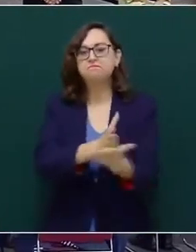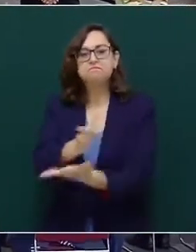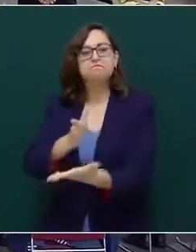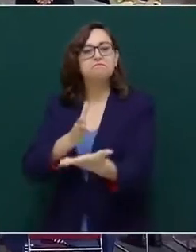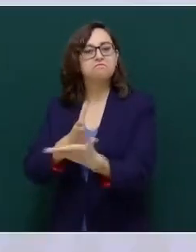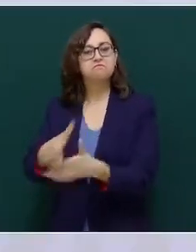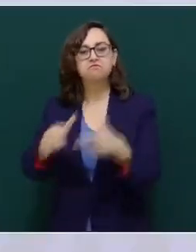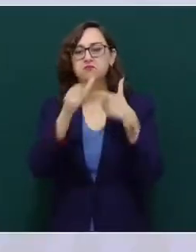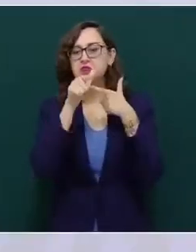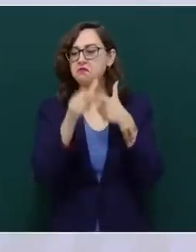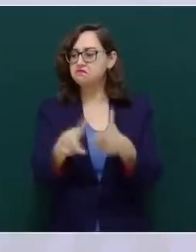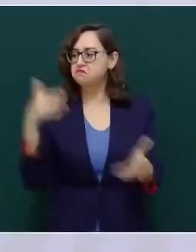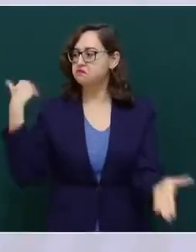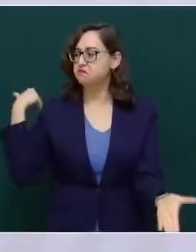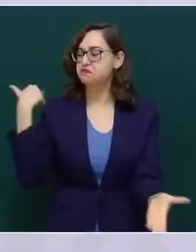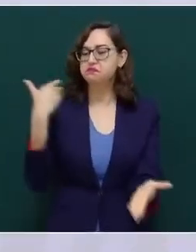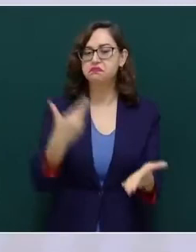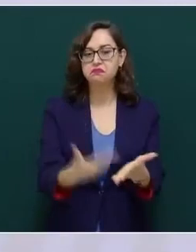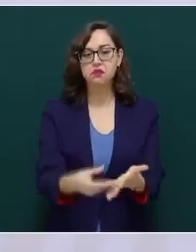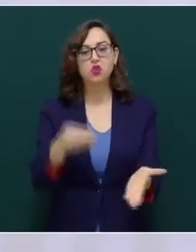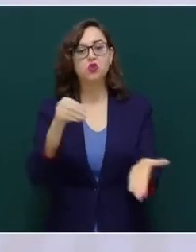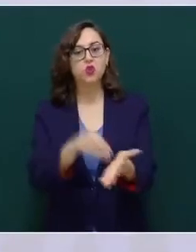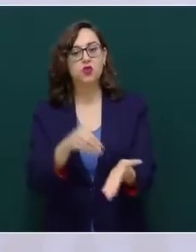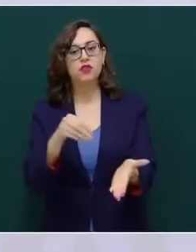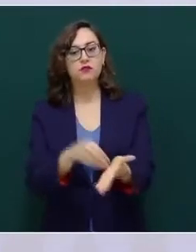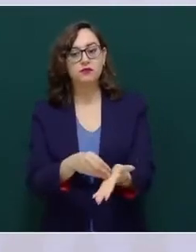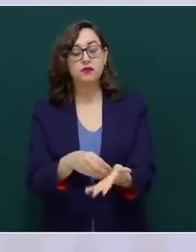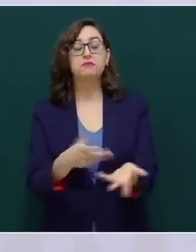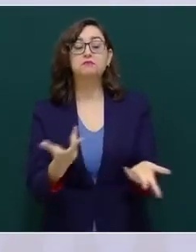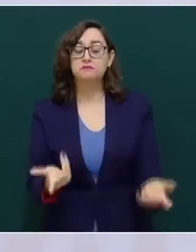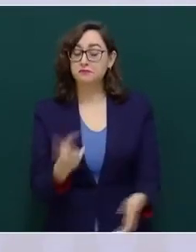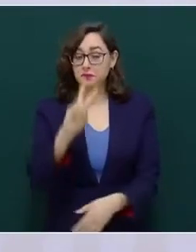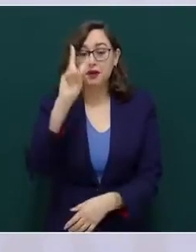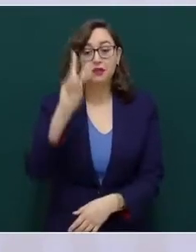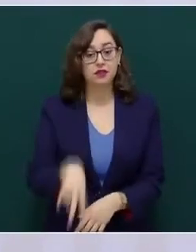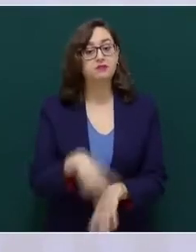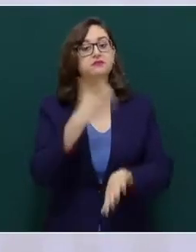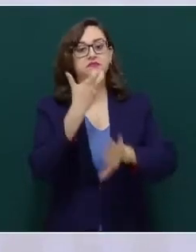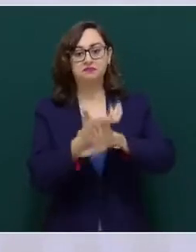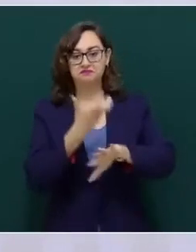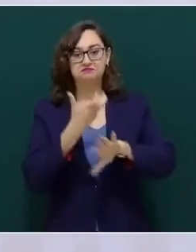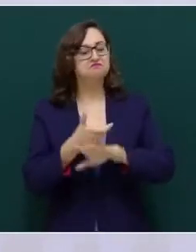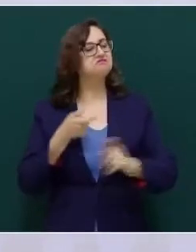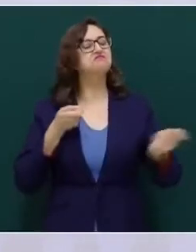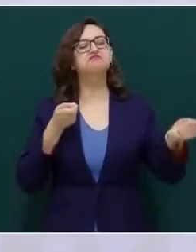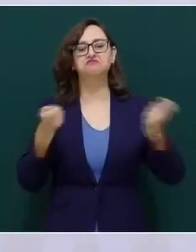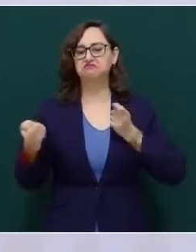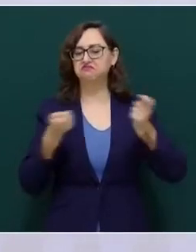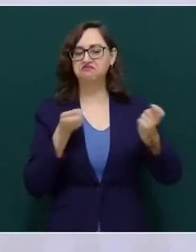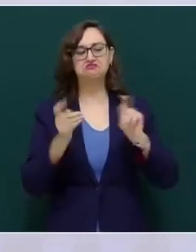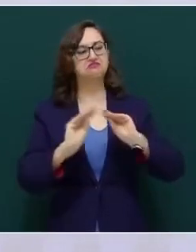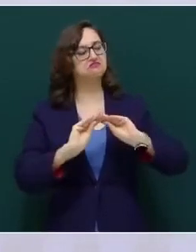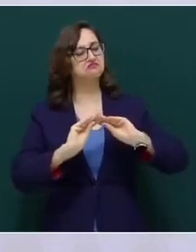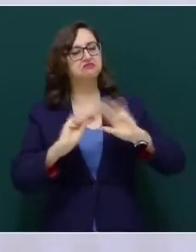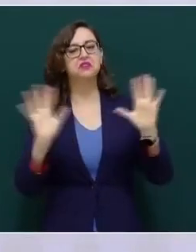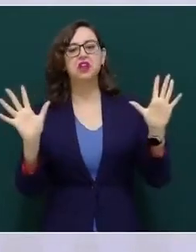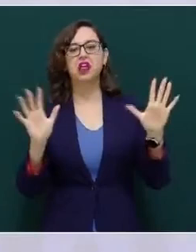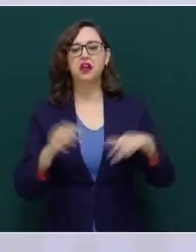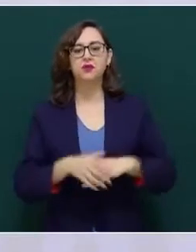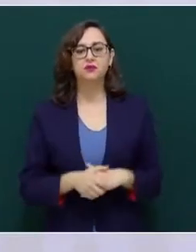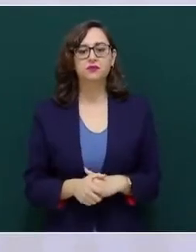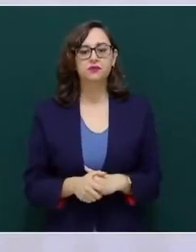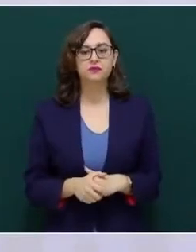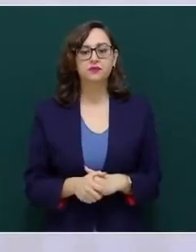política exterior de Estados Unidos es predominante en América. Sólo